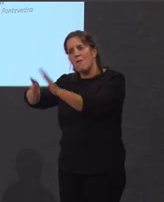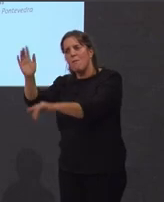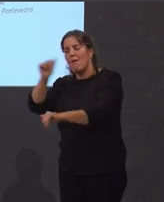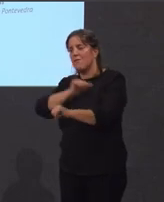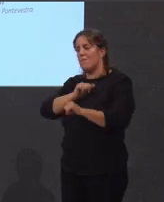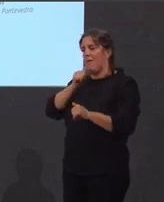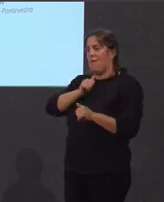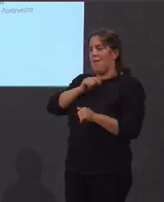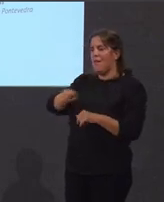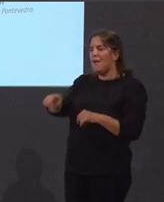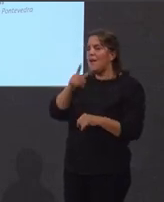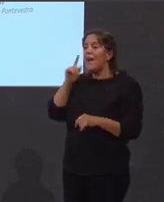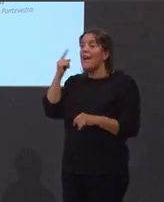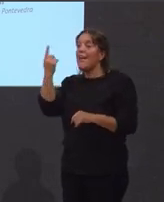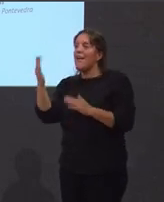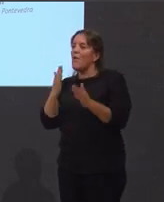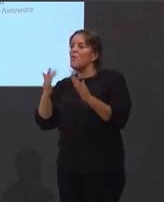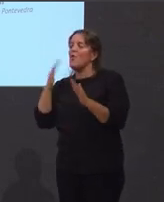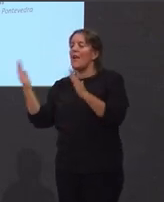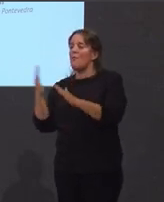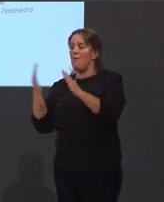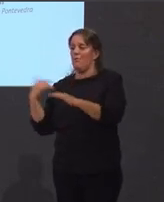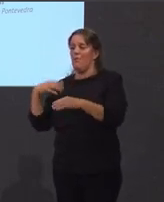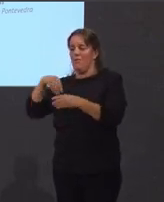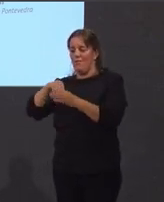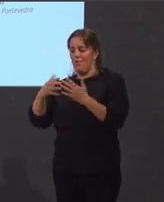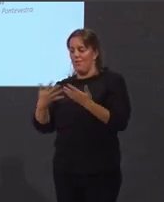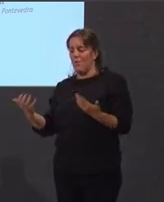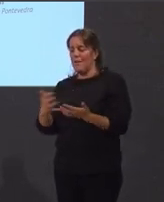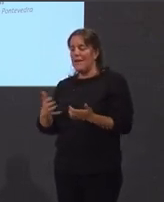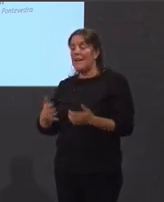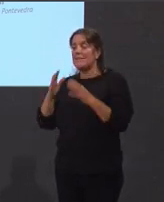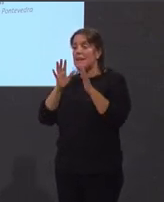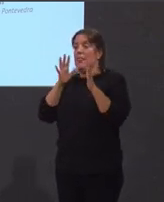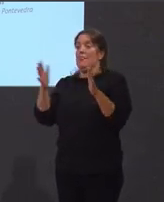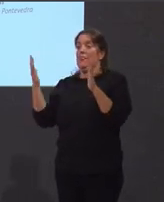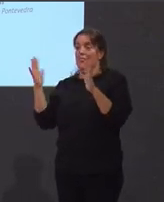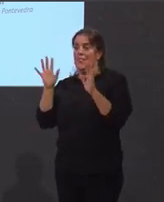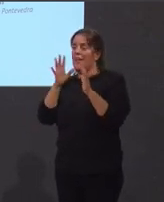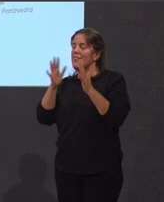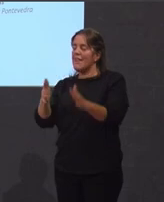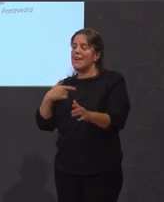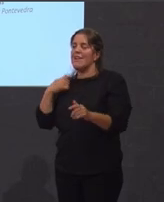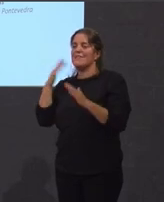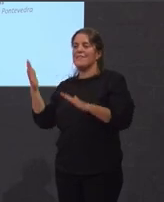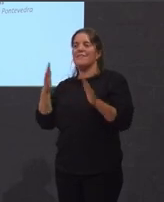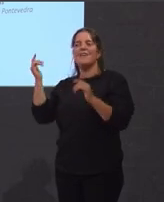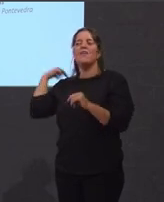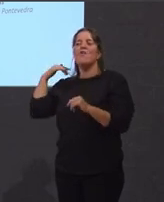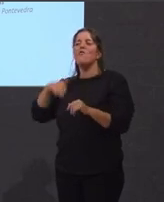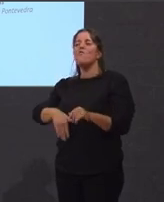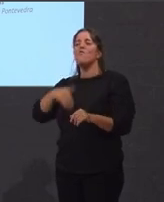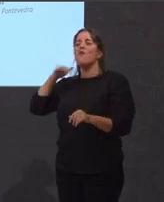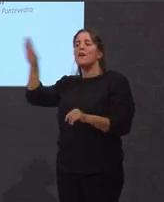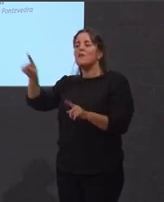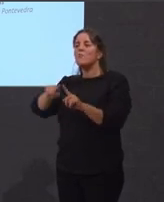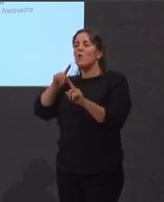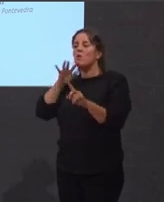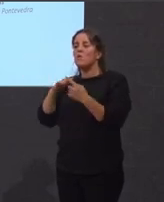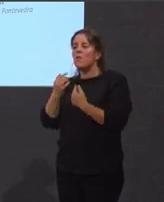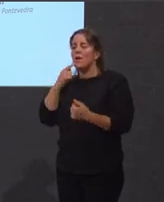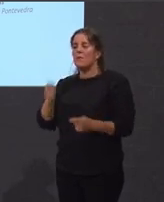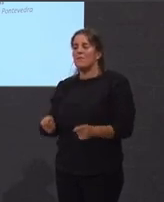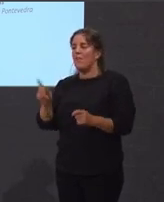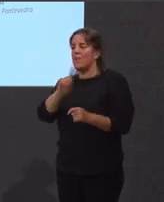capítulos que plantexe a autora claramente diferenciados en cada unha das décadas do franquismo achega unha moi boa contextualización que, sen ser pesada